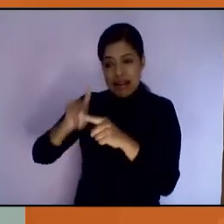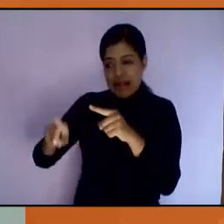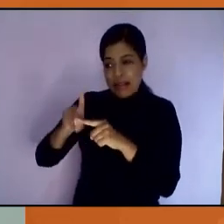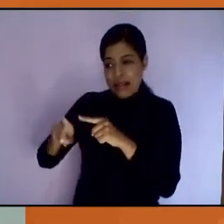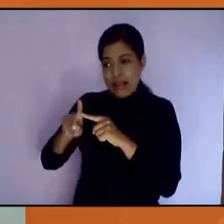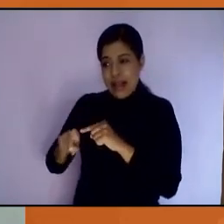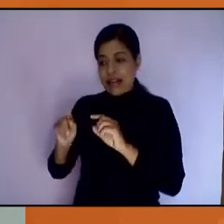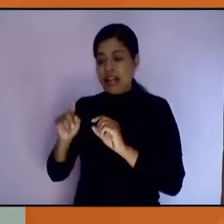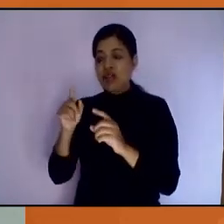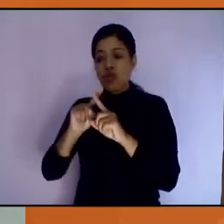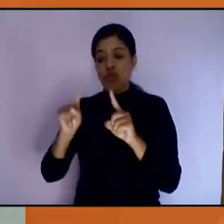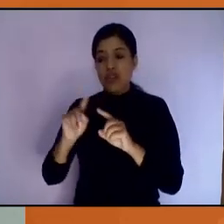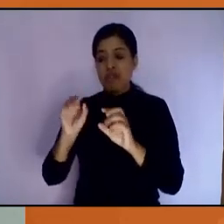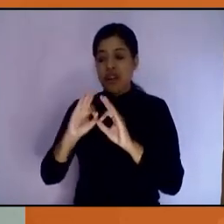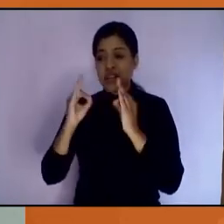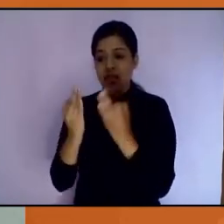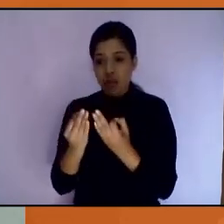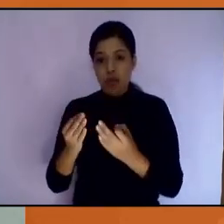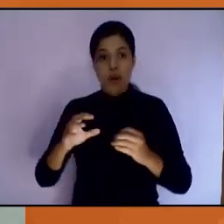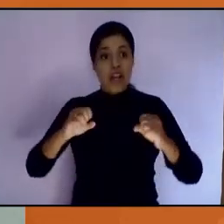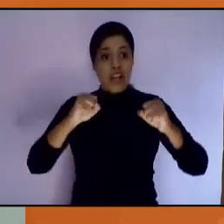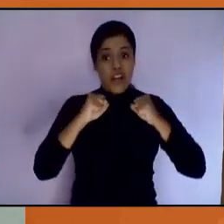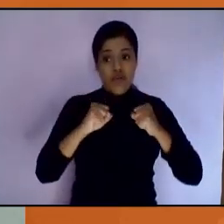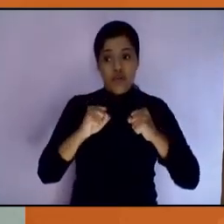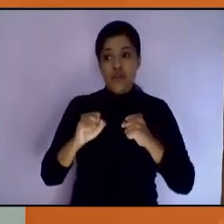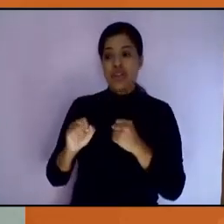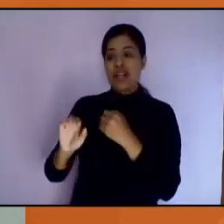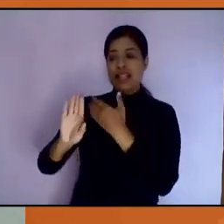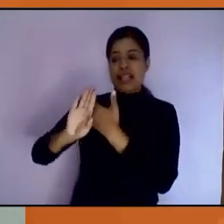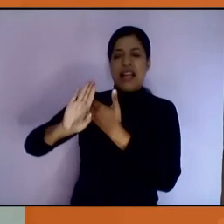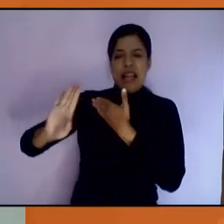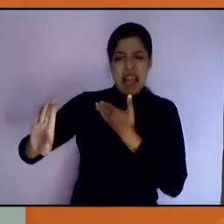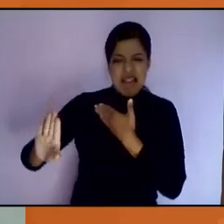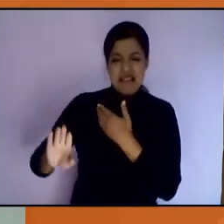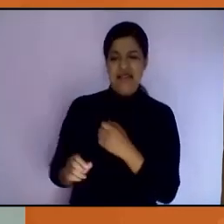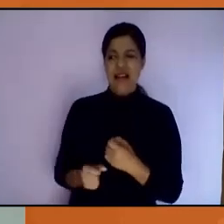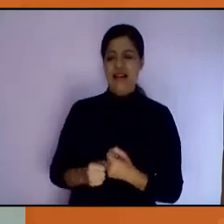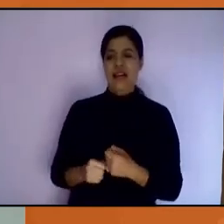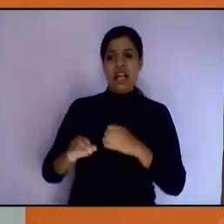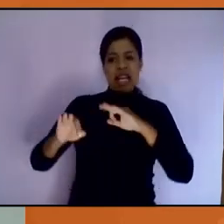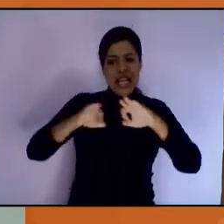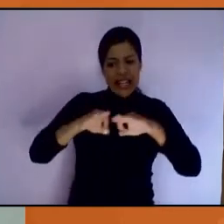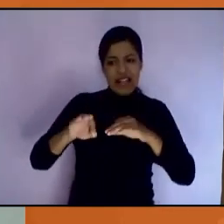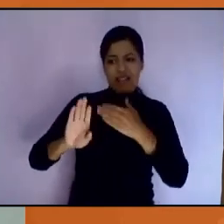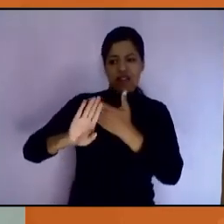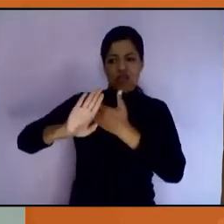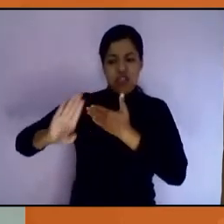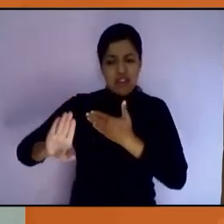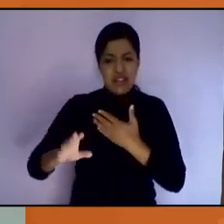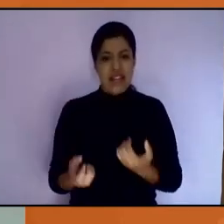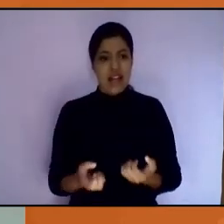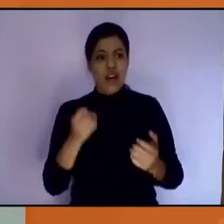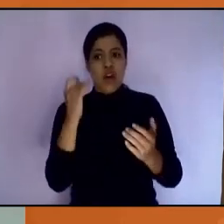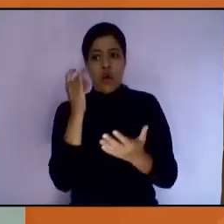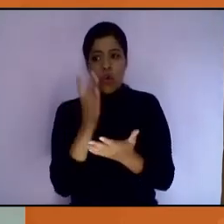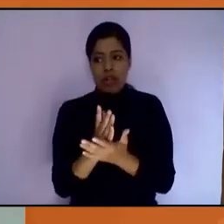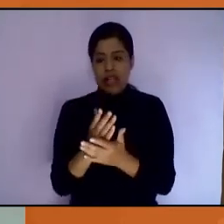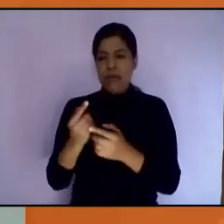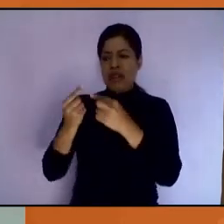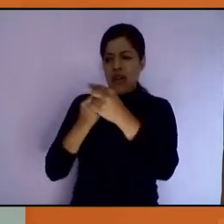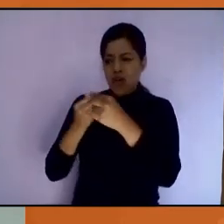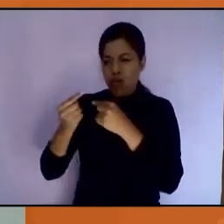y fortalecer las labores de prevención, pero no únicamente con enfoque disuasivo o de